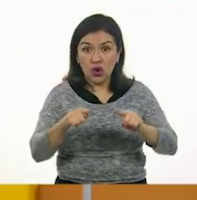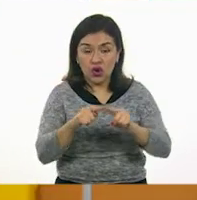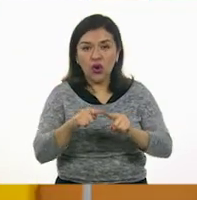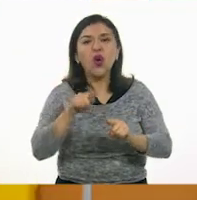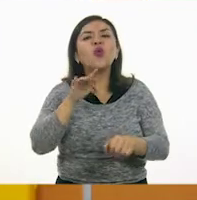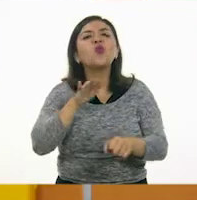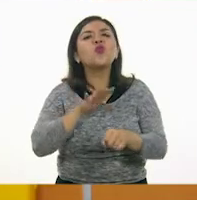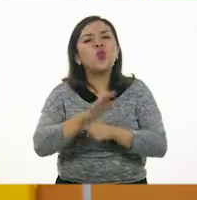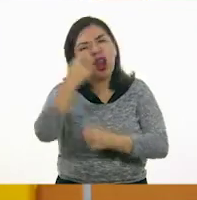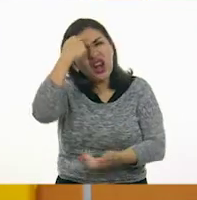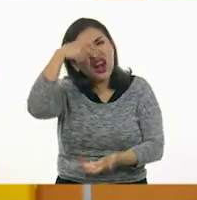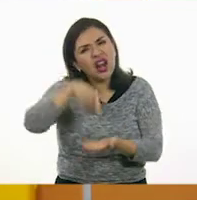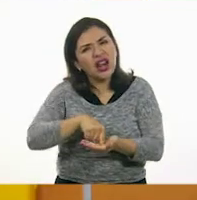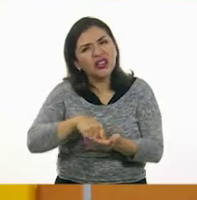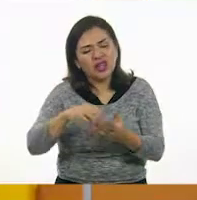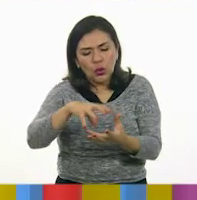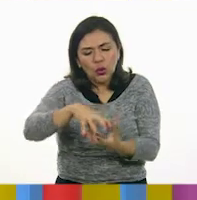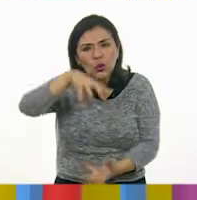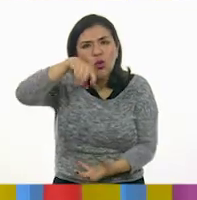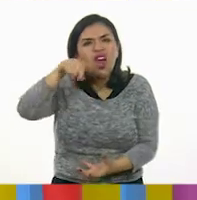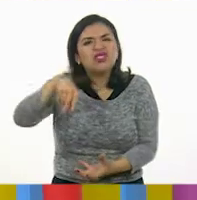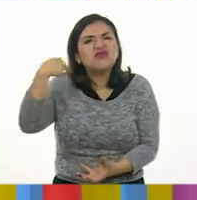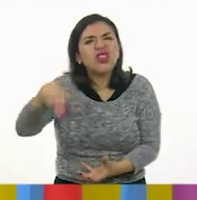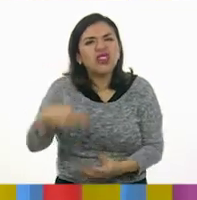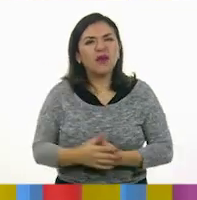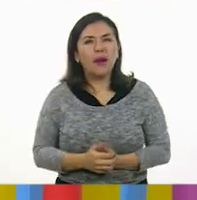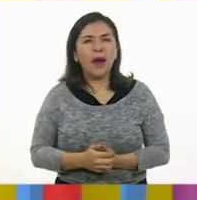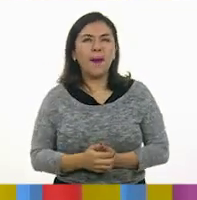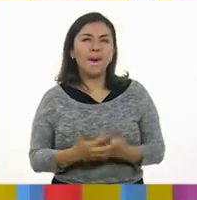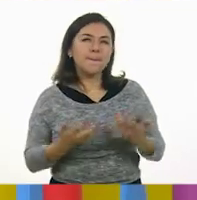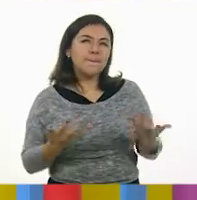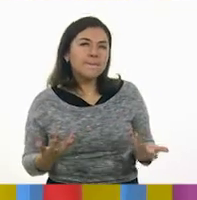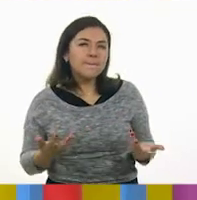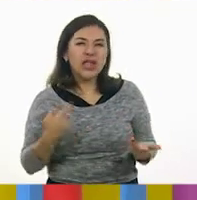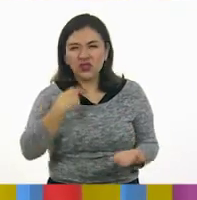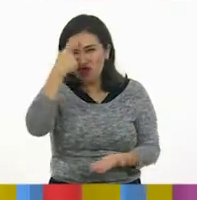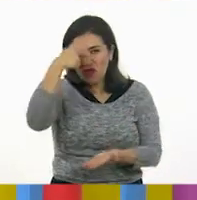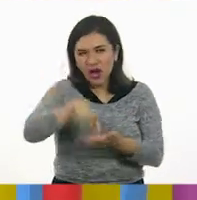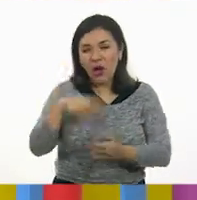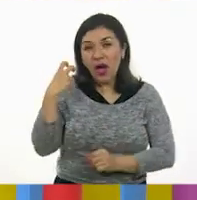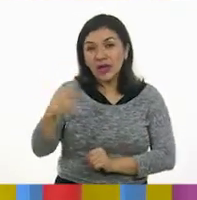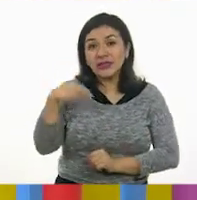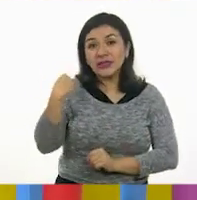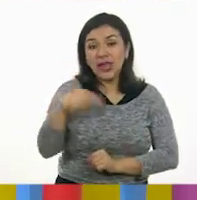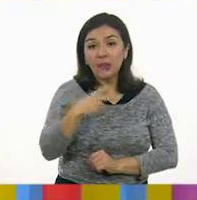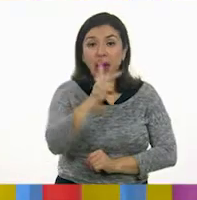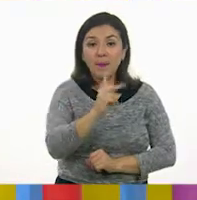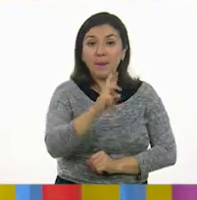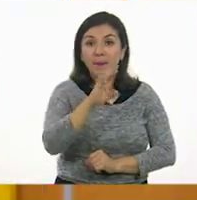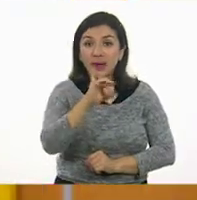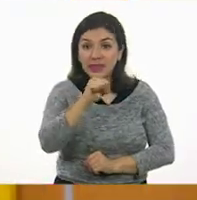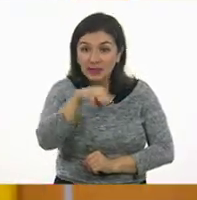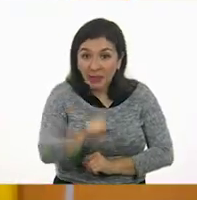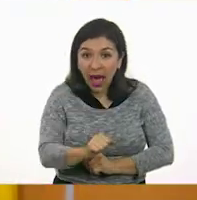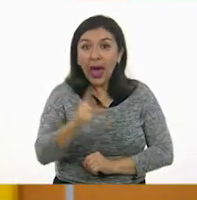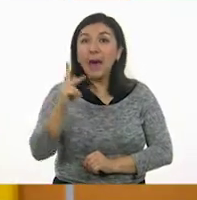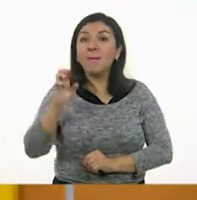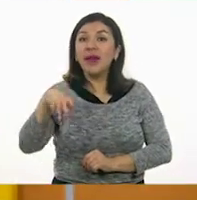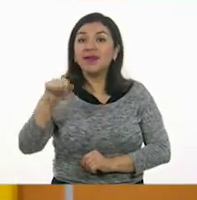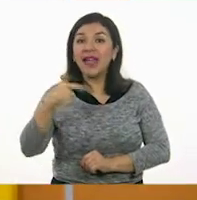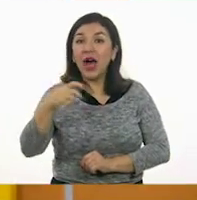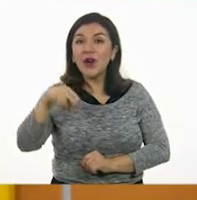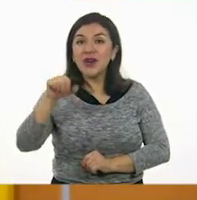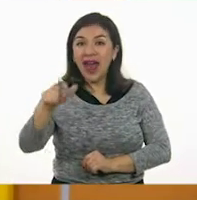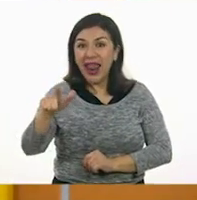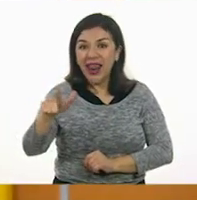qué cuerpo geométrico crees que tengo en mi mano? Yo creo que tienes un prisma pentagonal. Sí, es